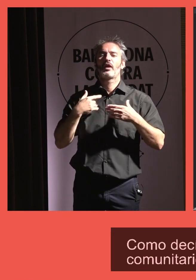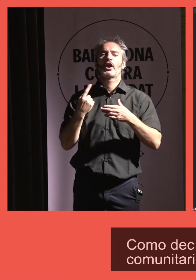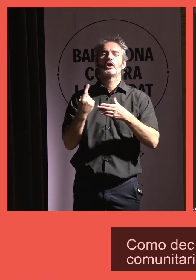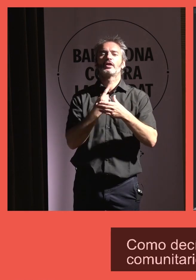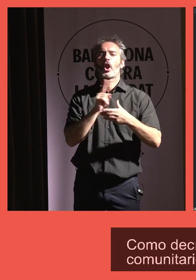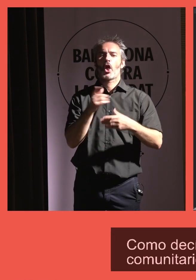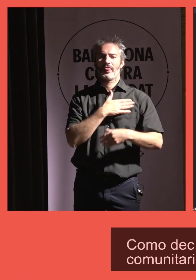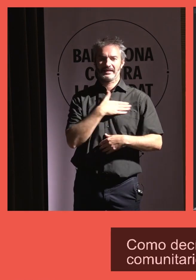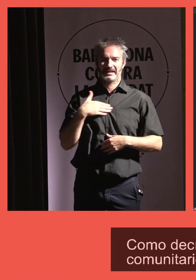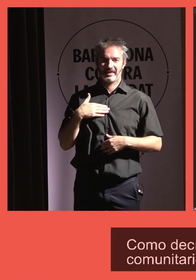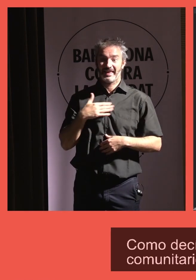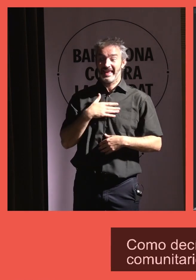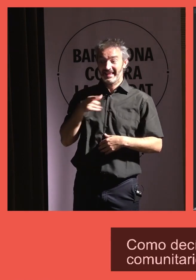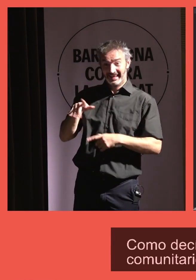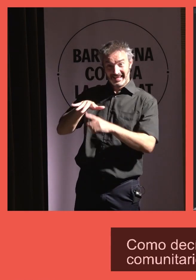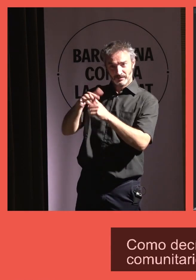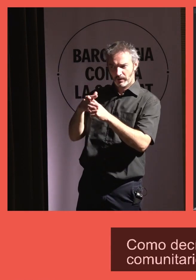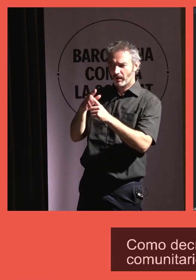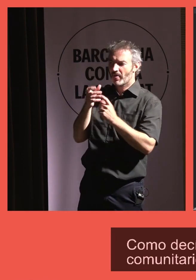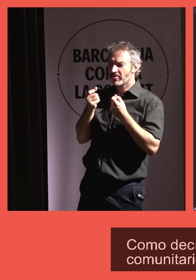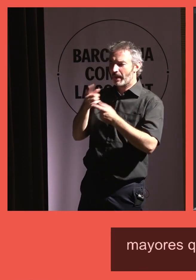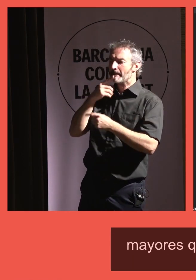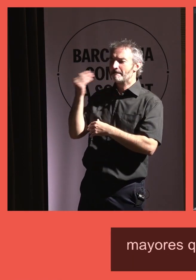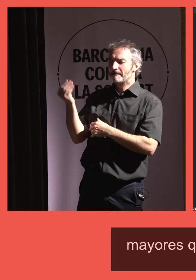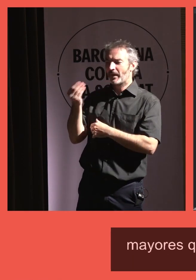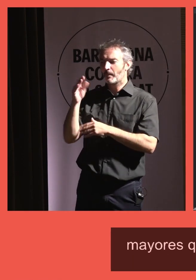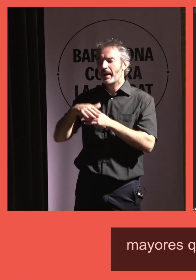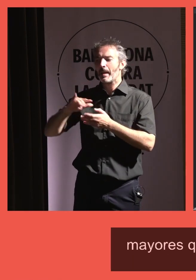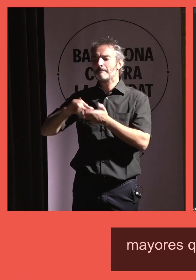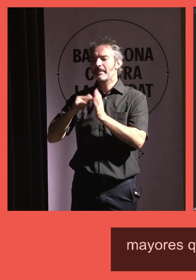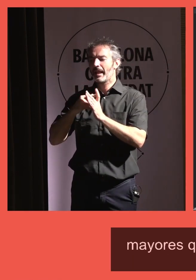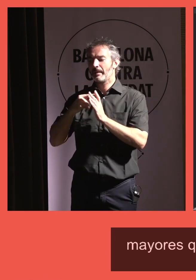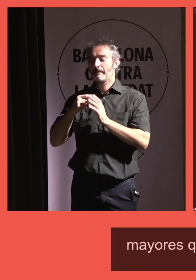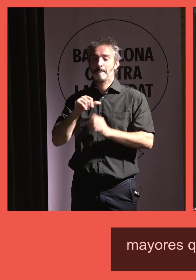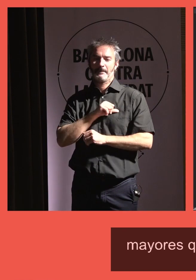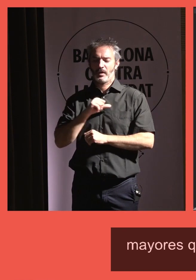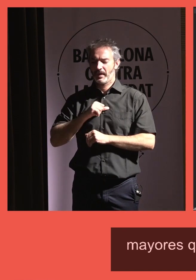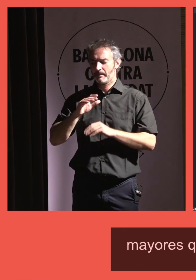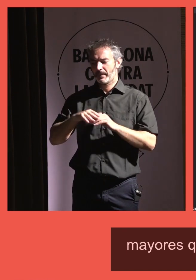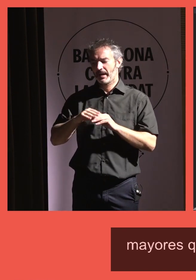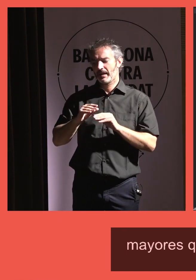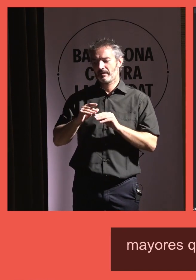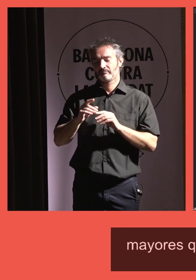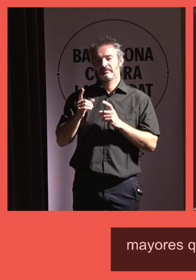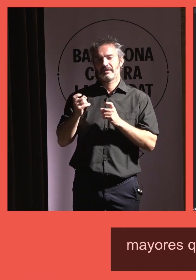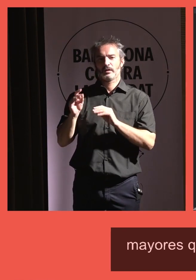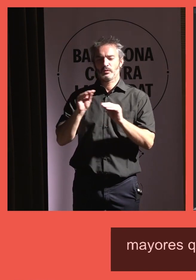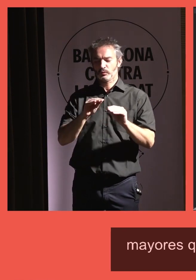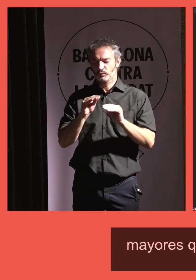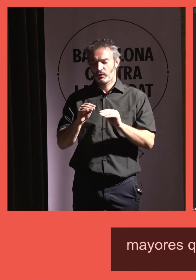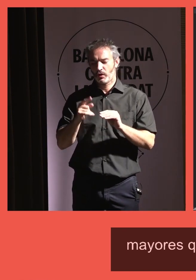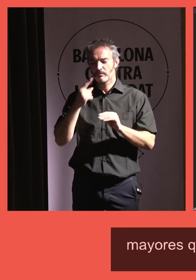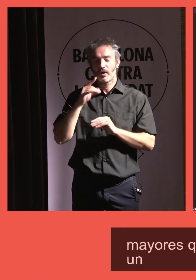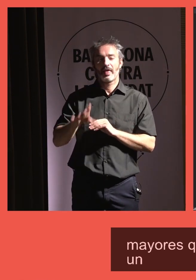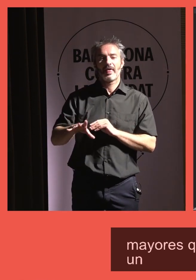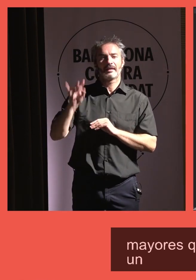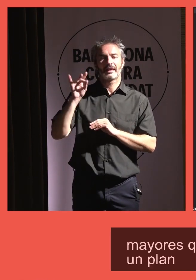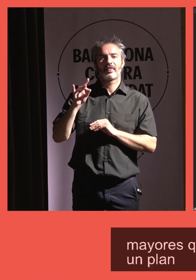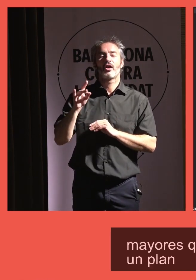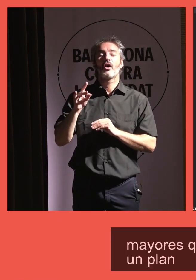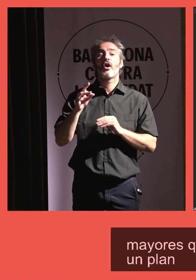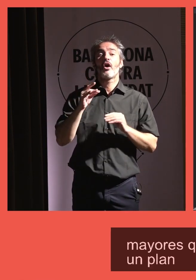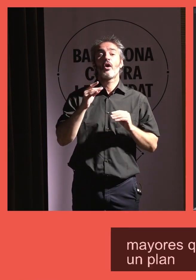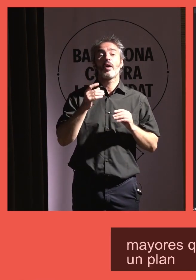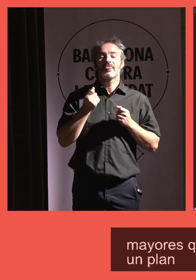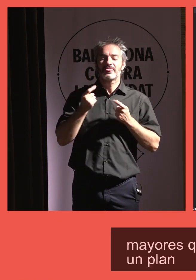deseada y pretende mejorar esa situación a través de un plan personalizado de atención a sus necesidades detectadas, potenciando